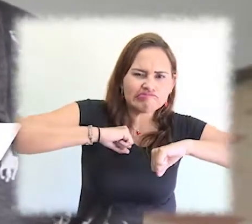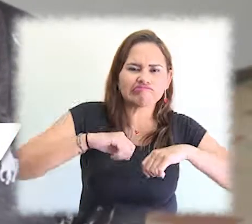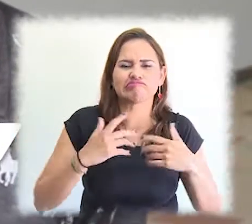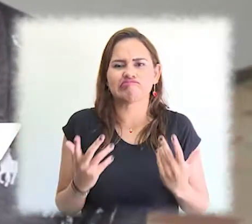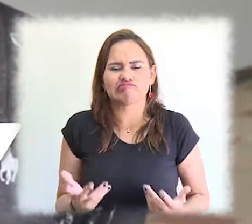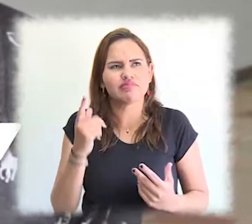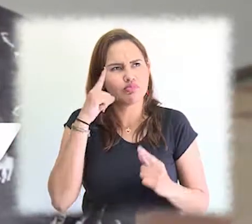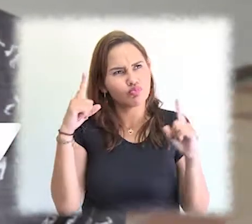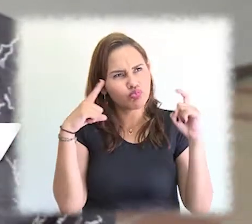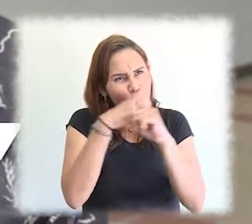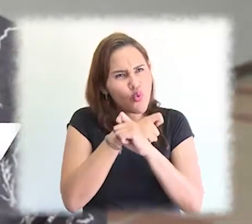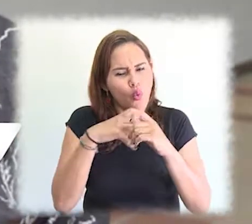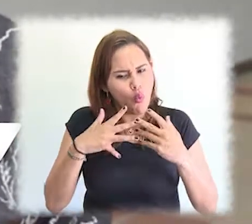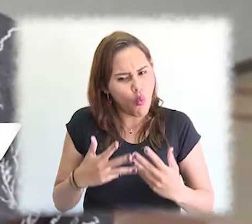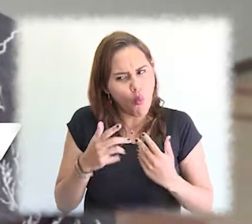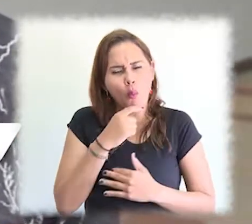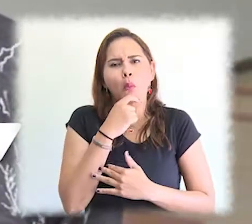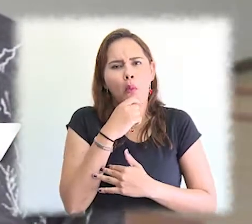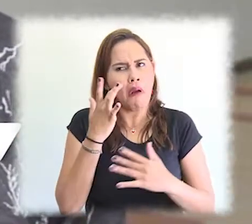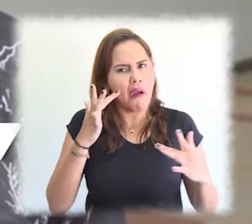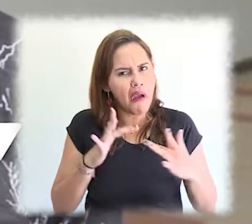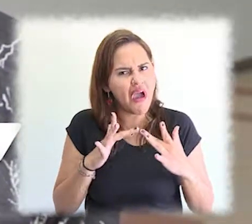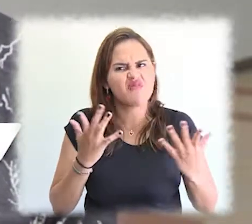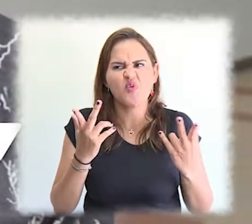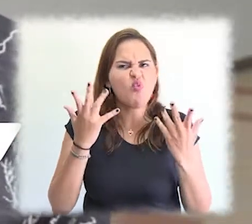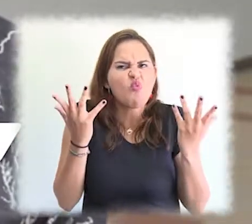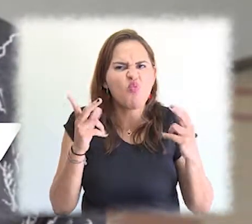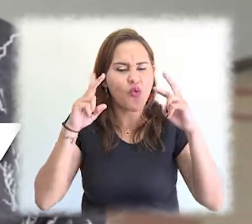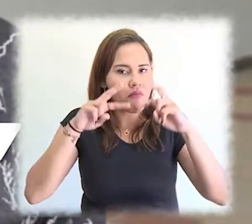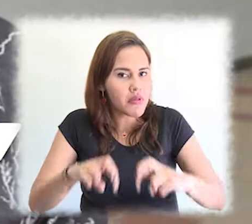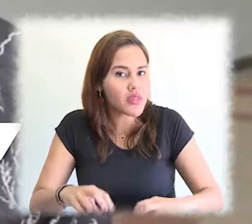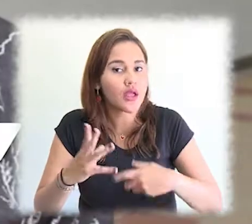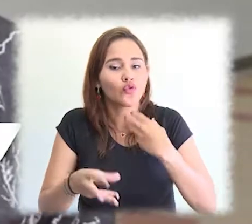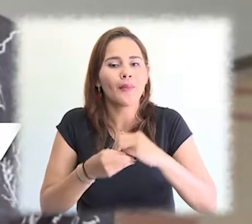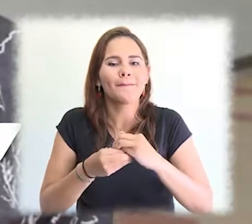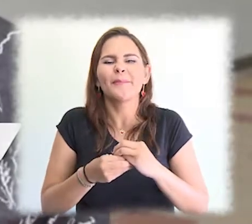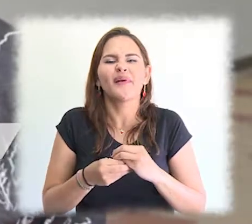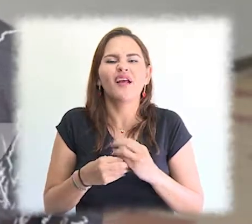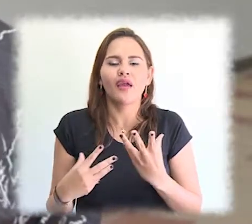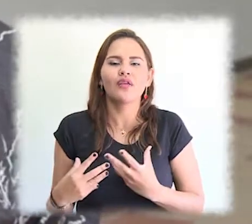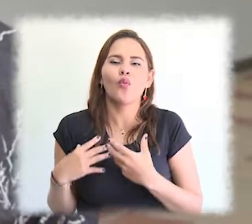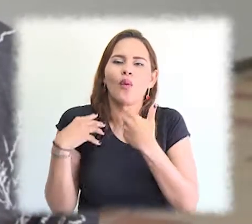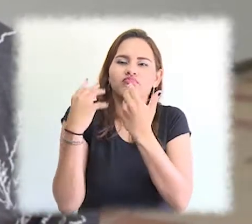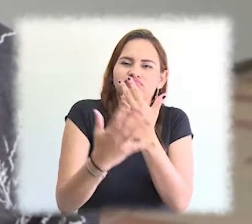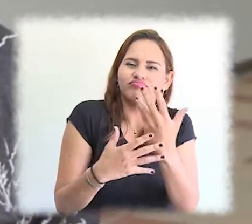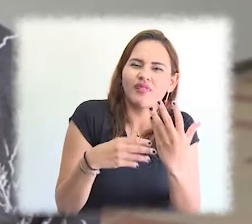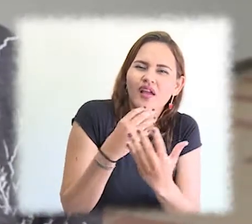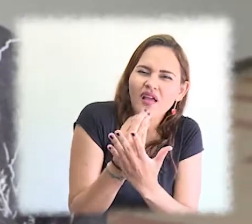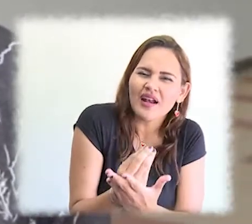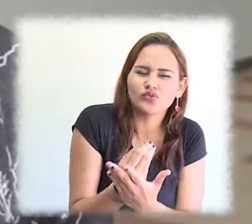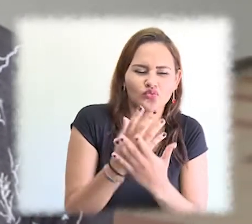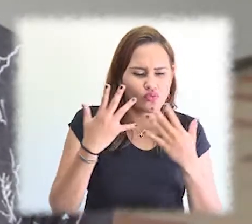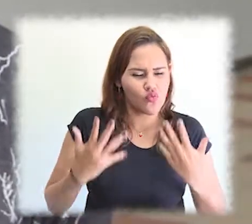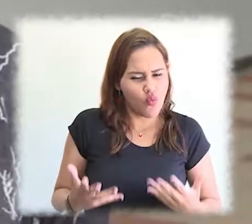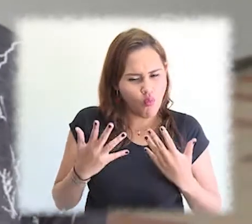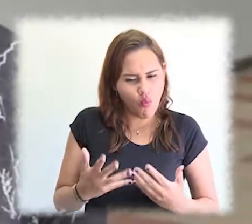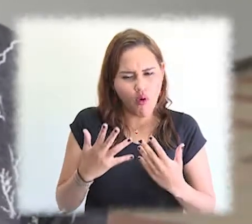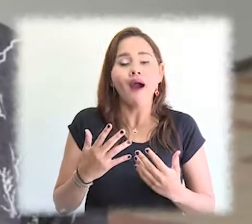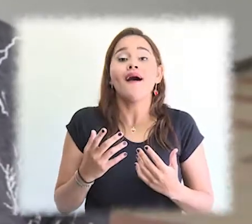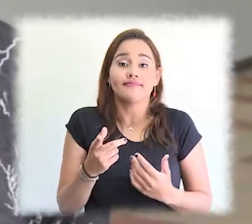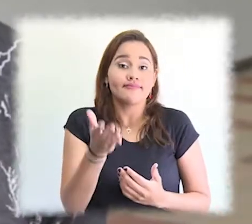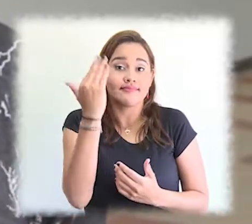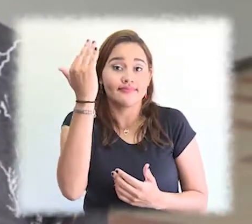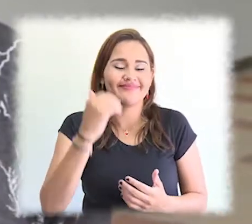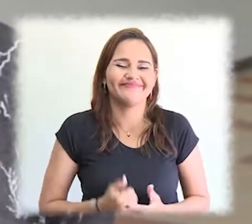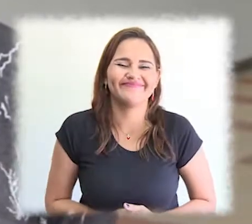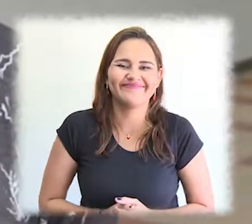investigación y esto nos abre un poco la mente de cómo se pueden hacer investigaciones, qué tipo de metodología utilizan